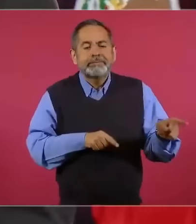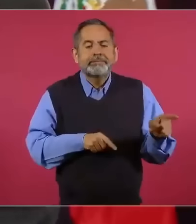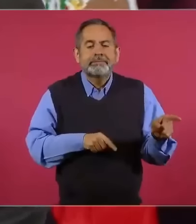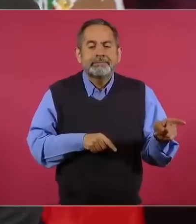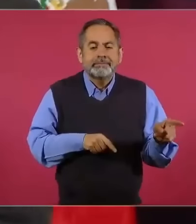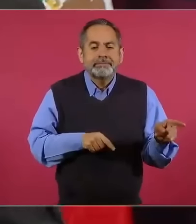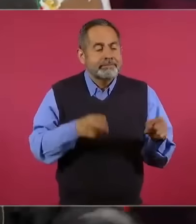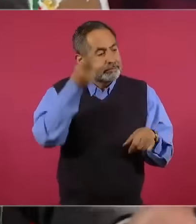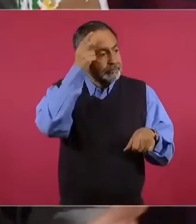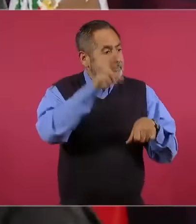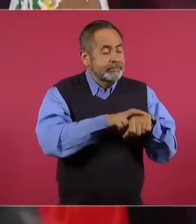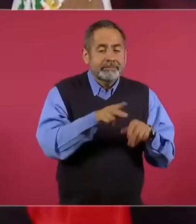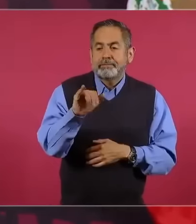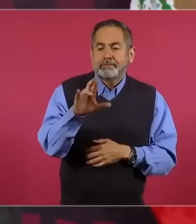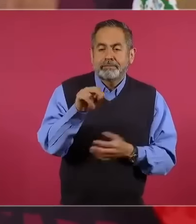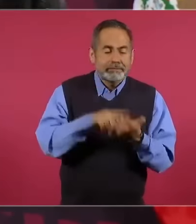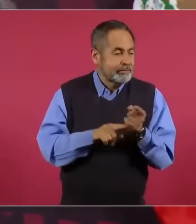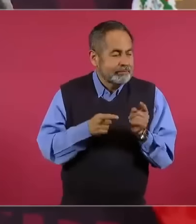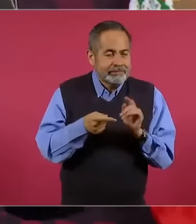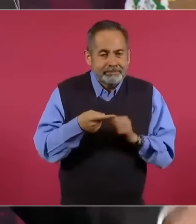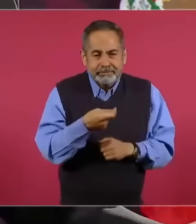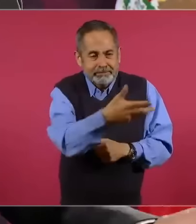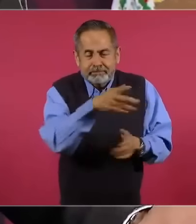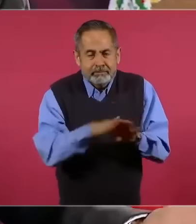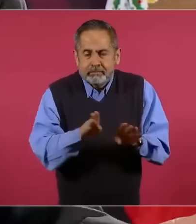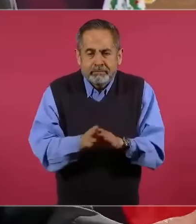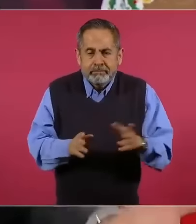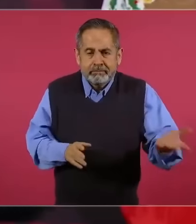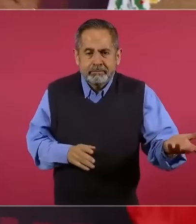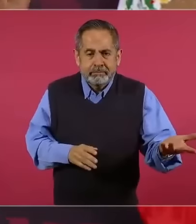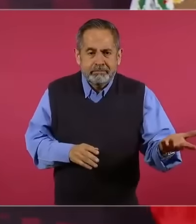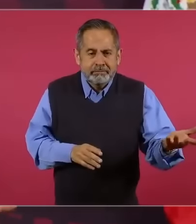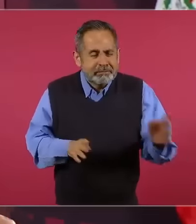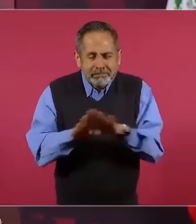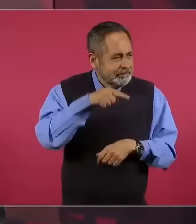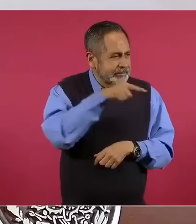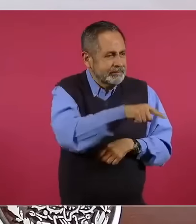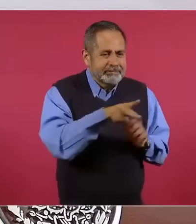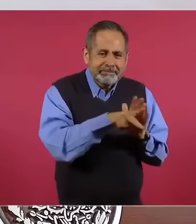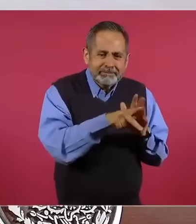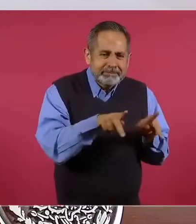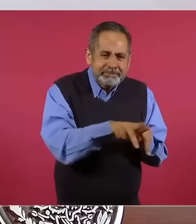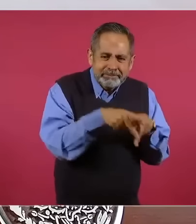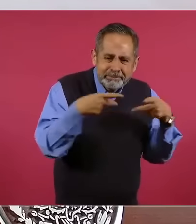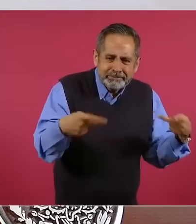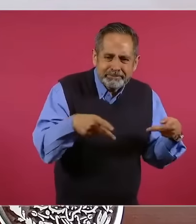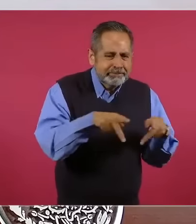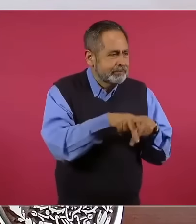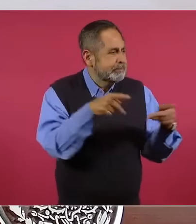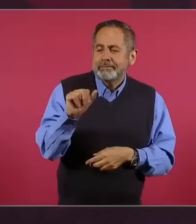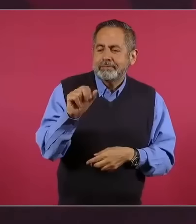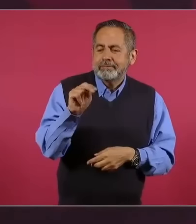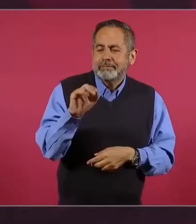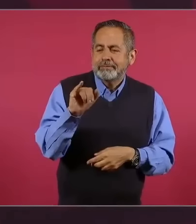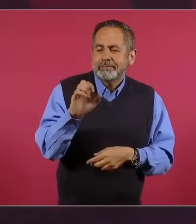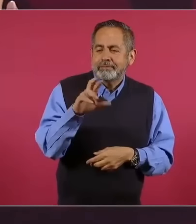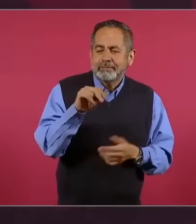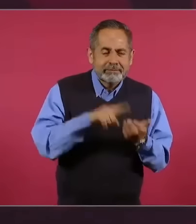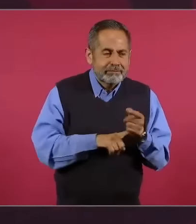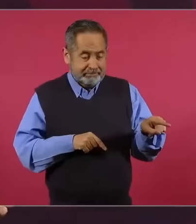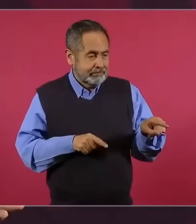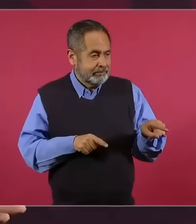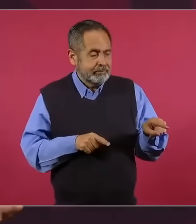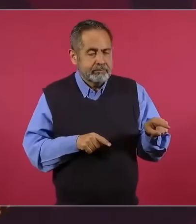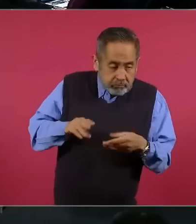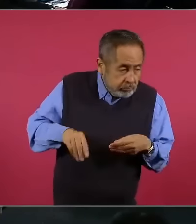director del financiero. ¿Cómo el director de un periódico va a tener